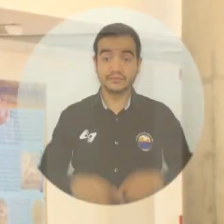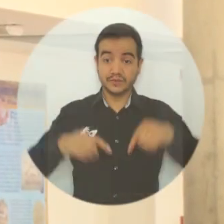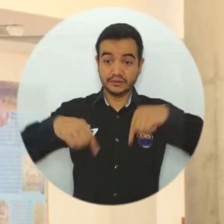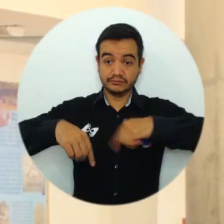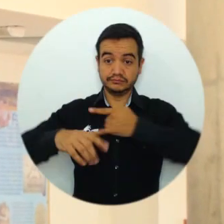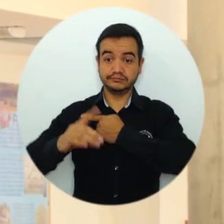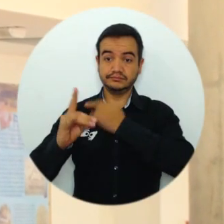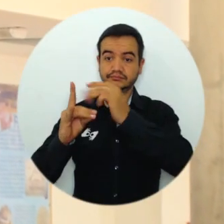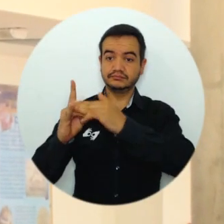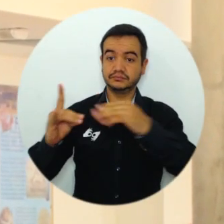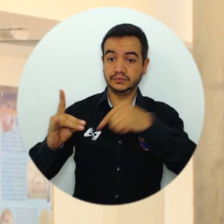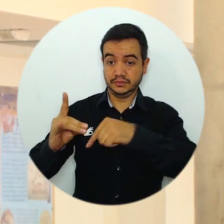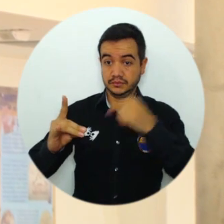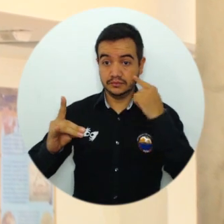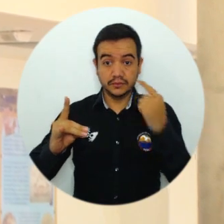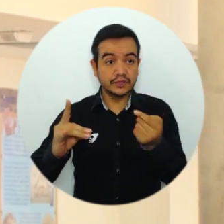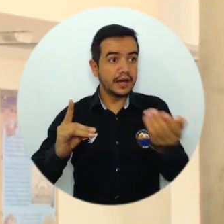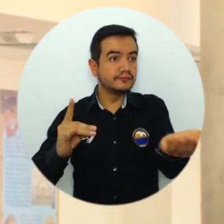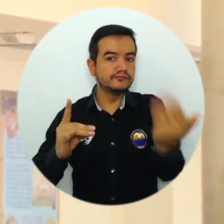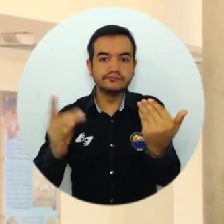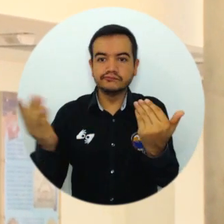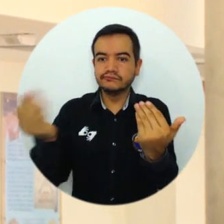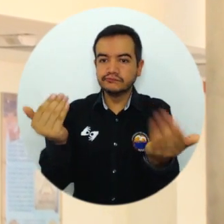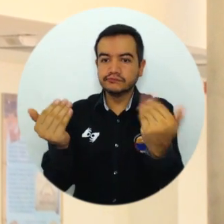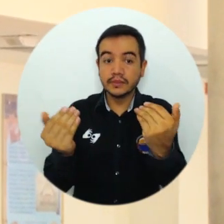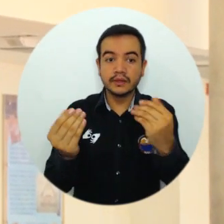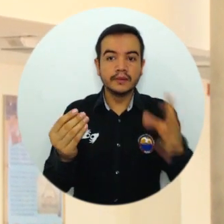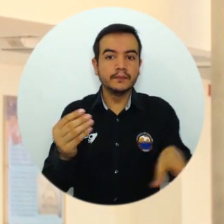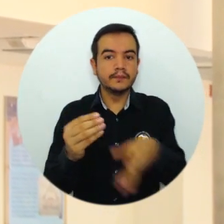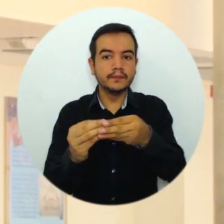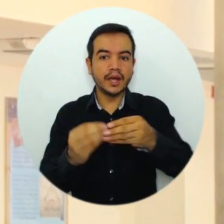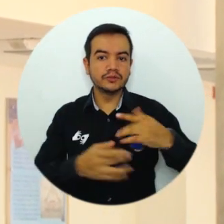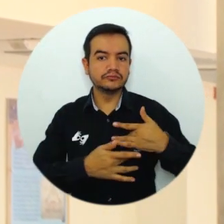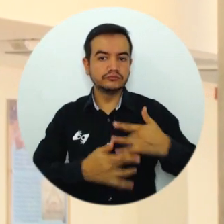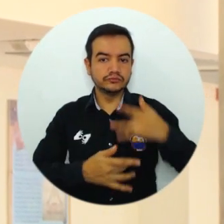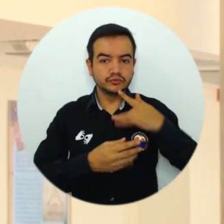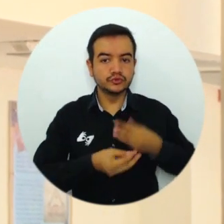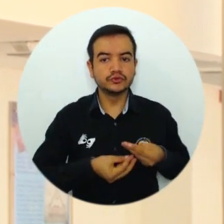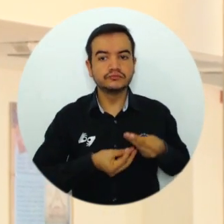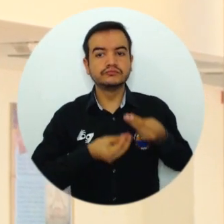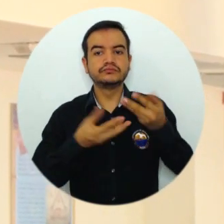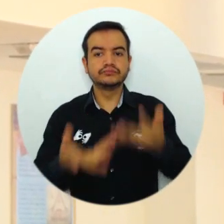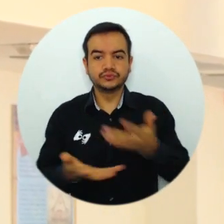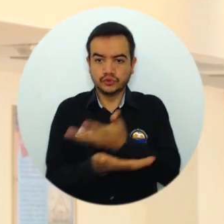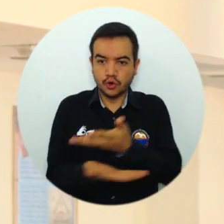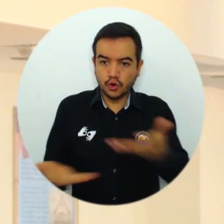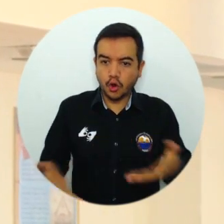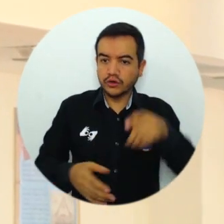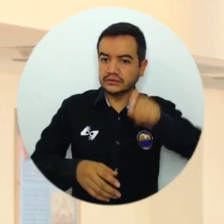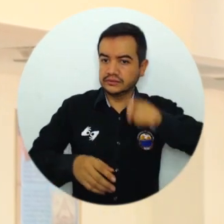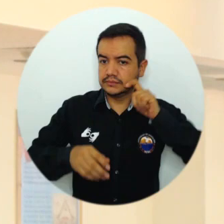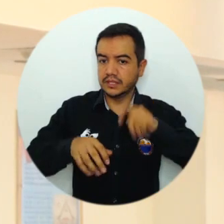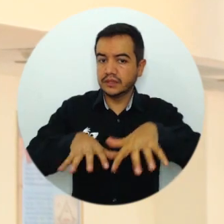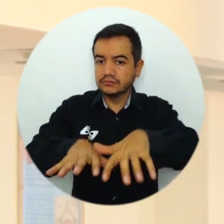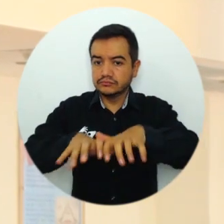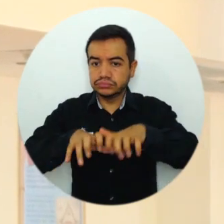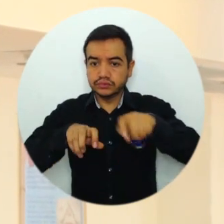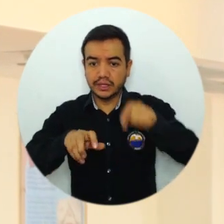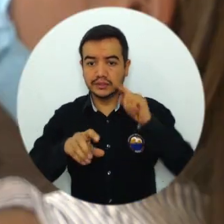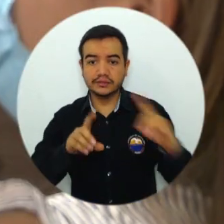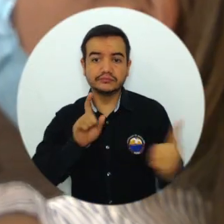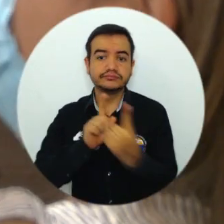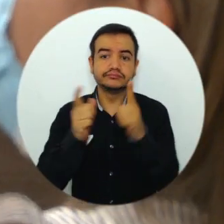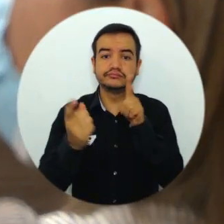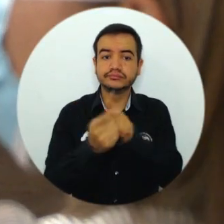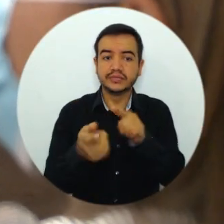La Universidad del Magdalena, además de anfitriona, ha sido la facilitadora de los medios logísticos y las instalaciones para que se desarrolle